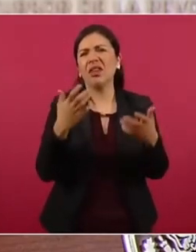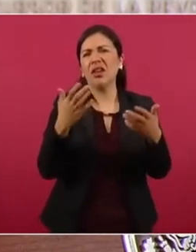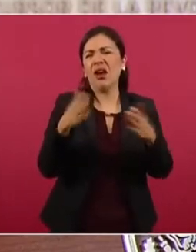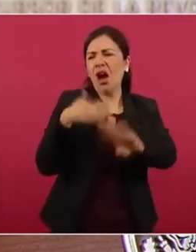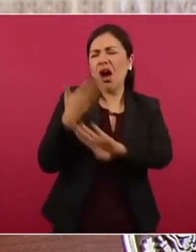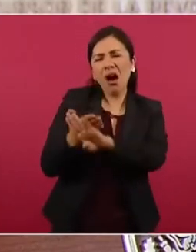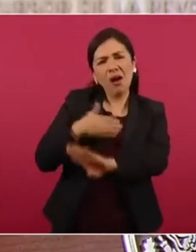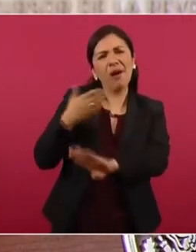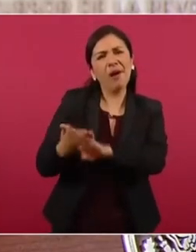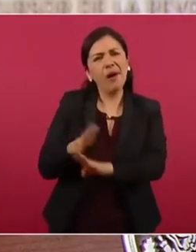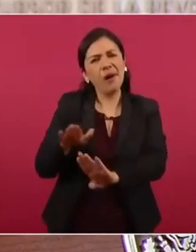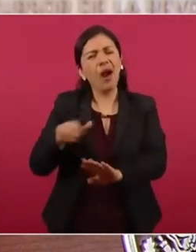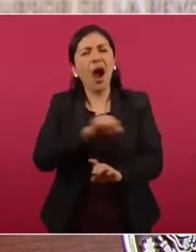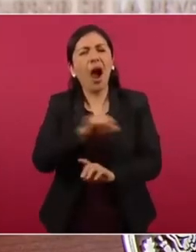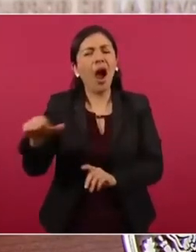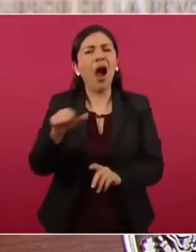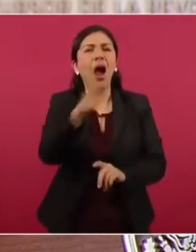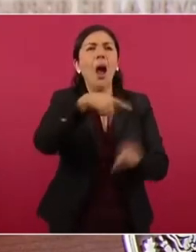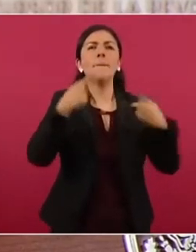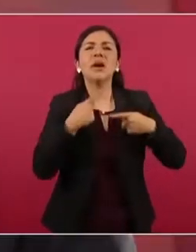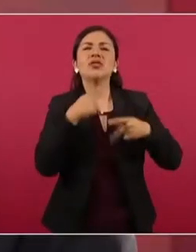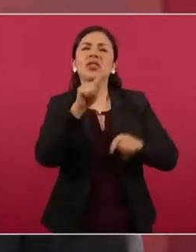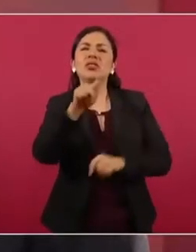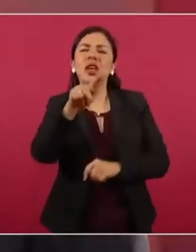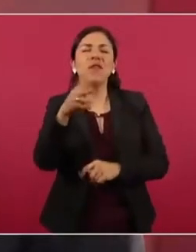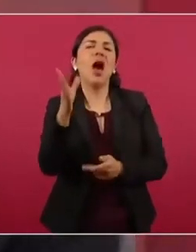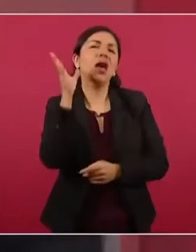los conductores de radio,